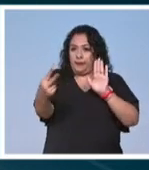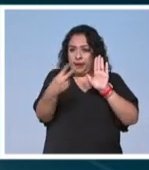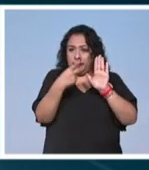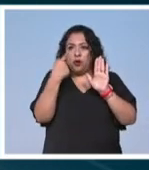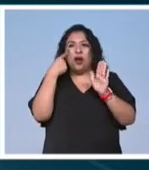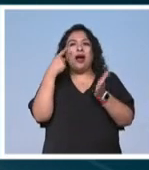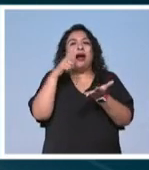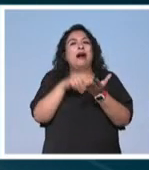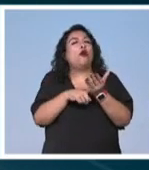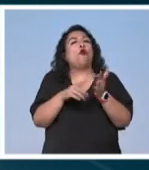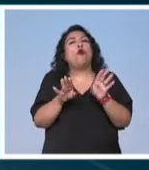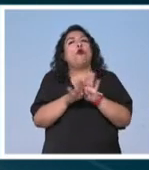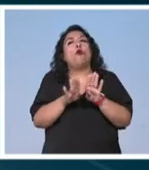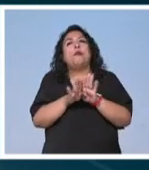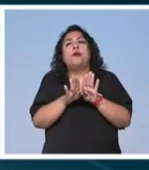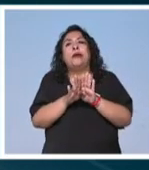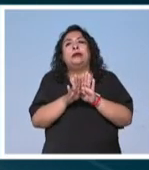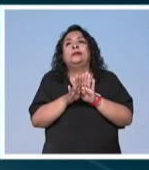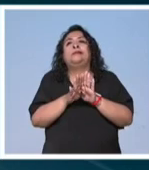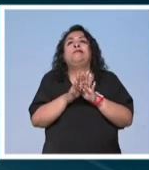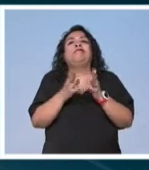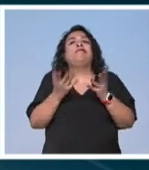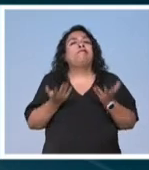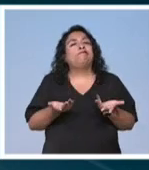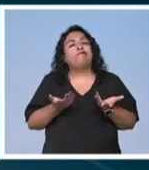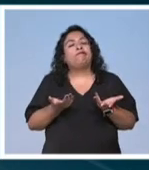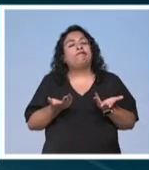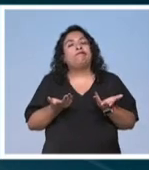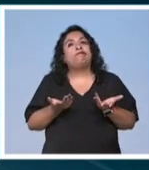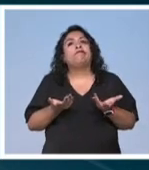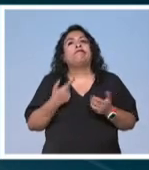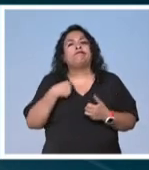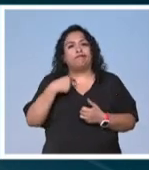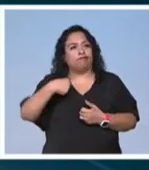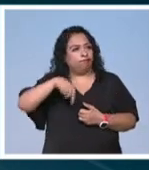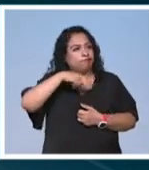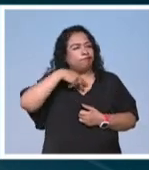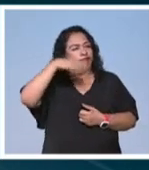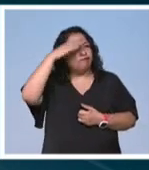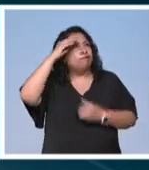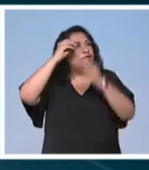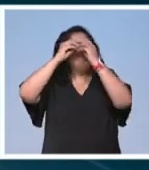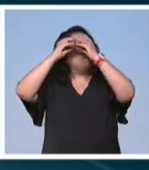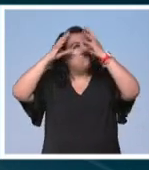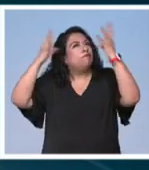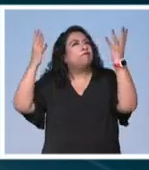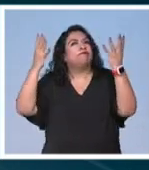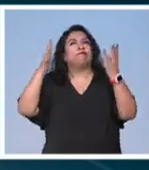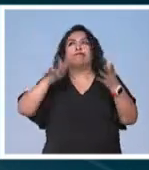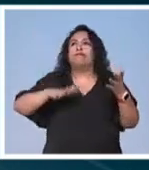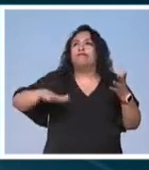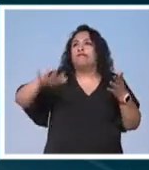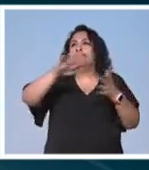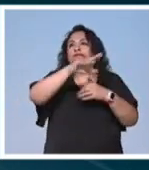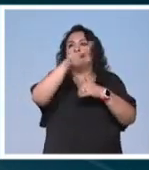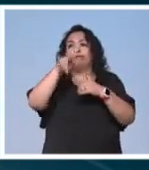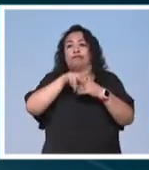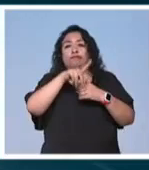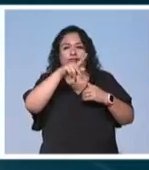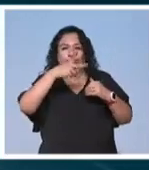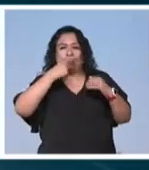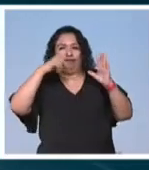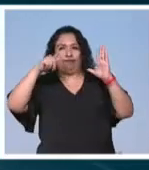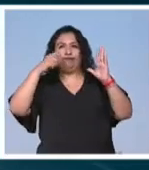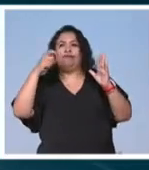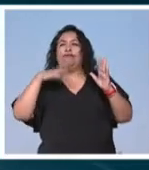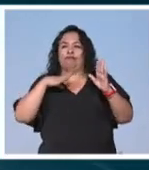de alguna manera lo que de alguna manera pensamos o imaginamos alrededor de un país. El cineasta